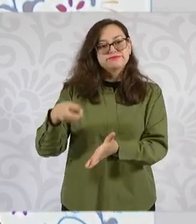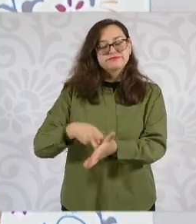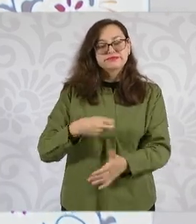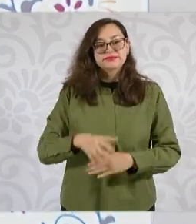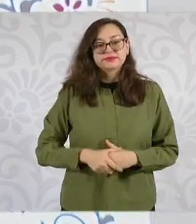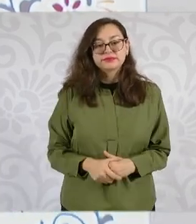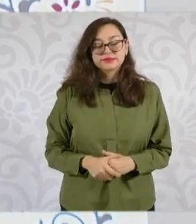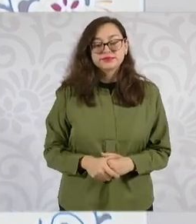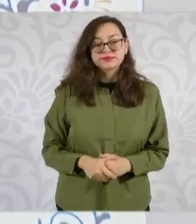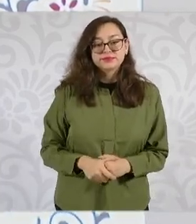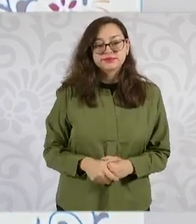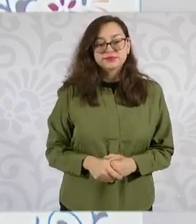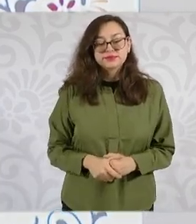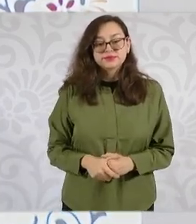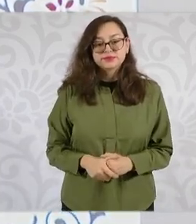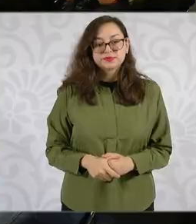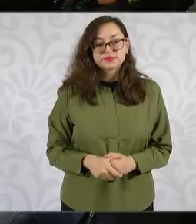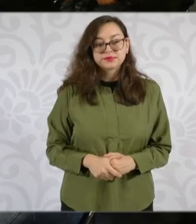A ver por acá.